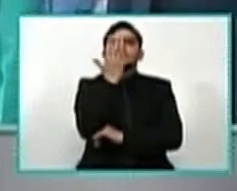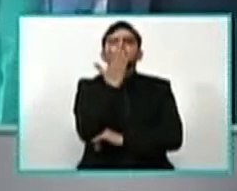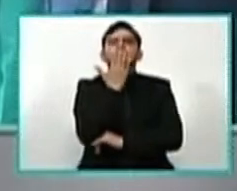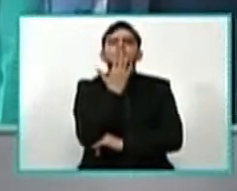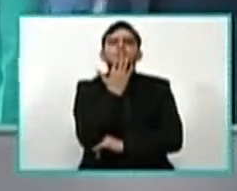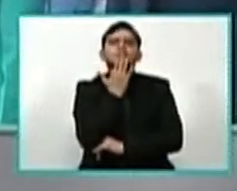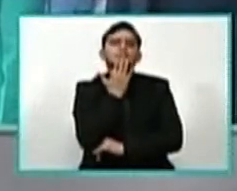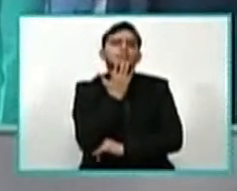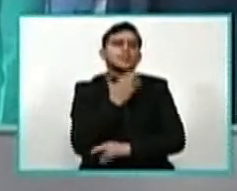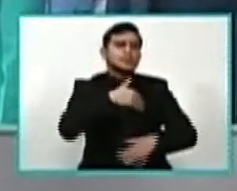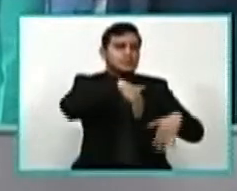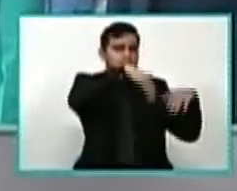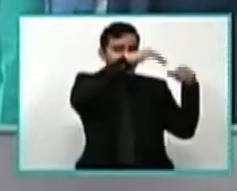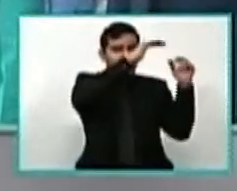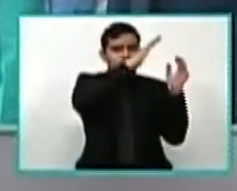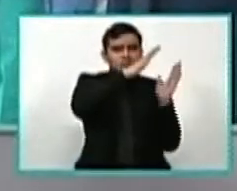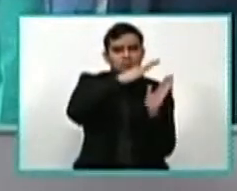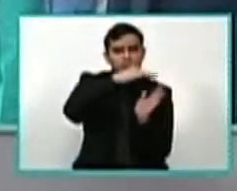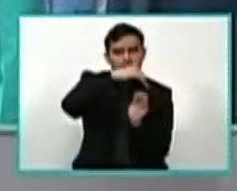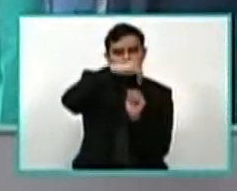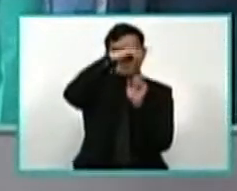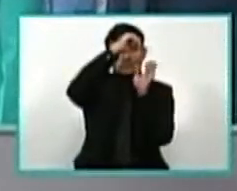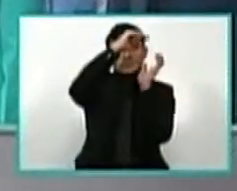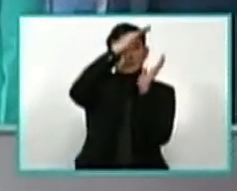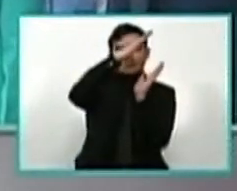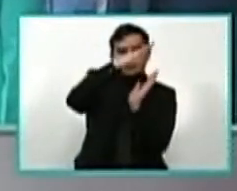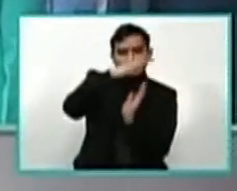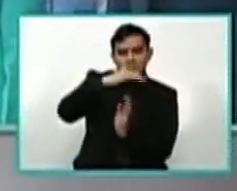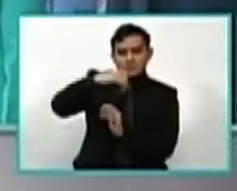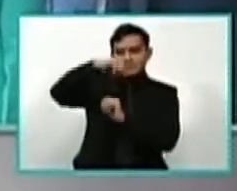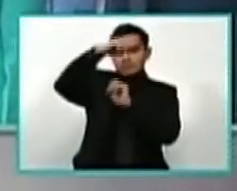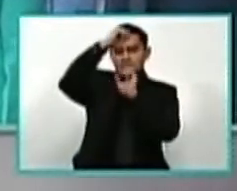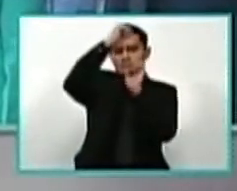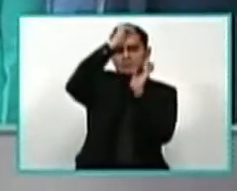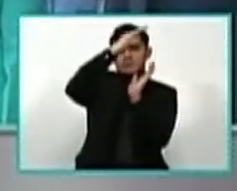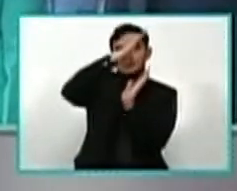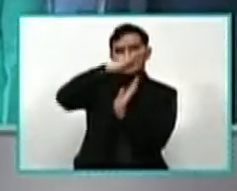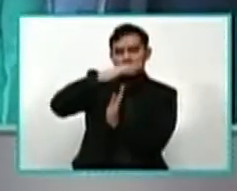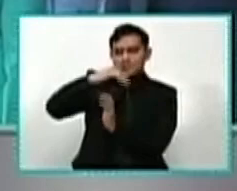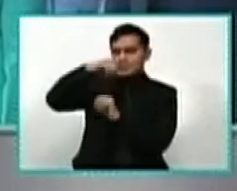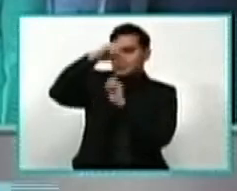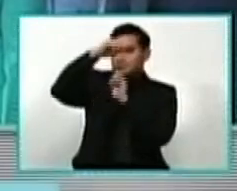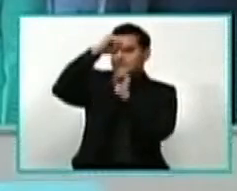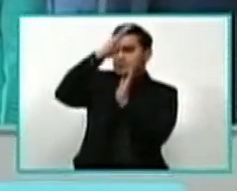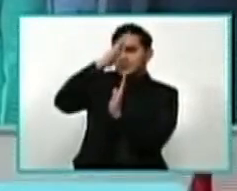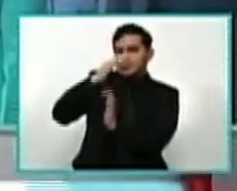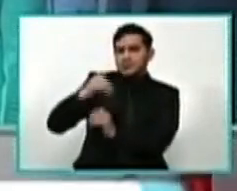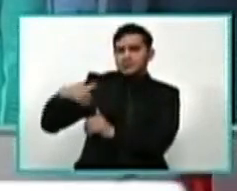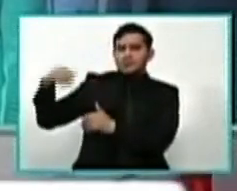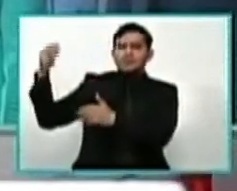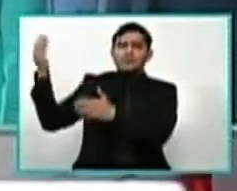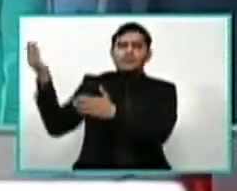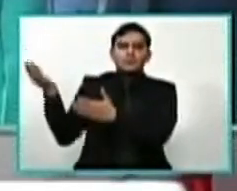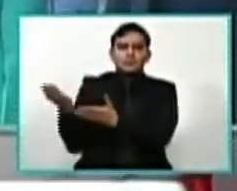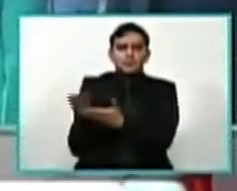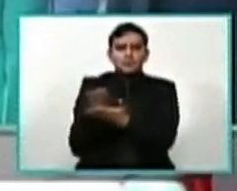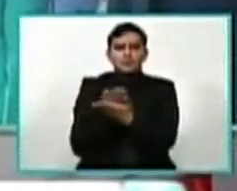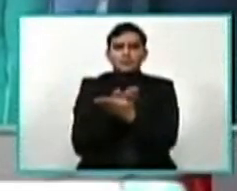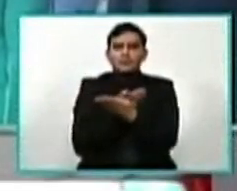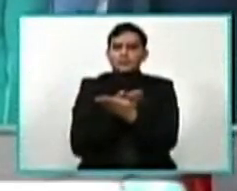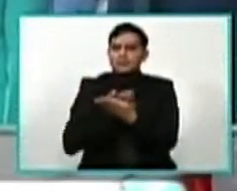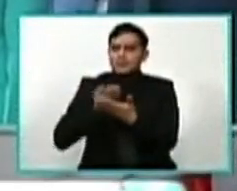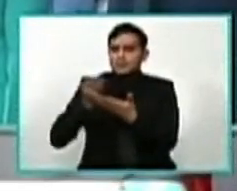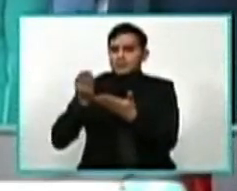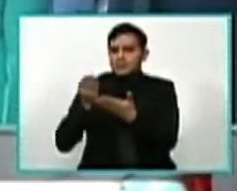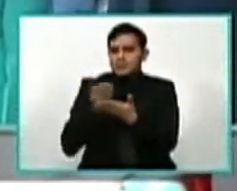lampo de cielo, por un bloque, por un bloque